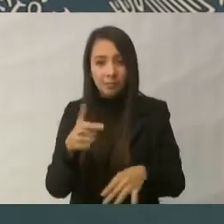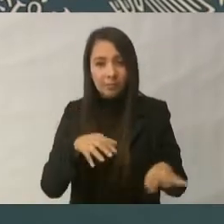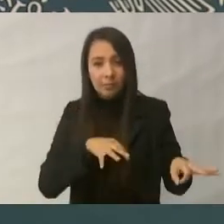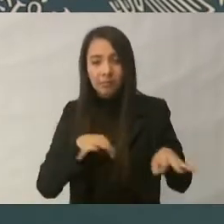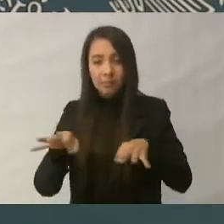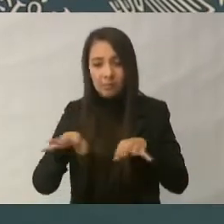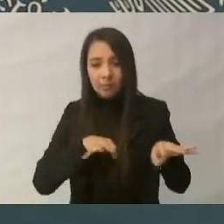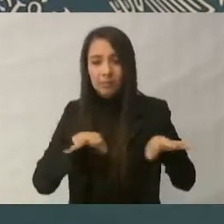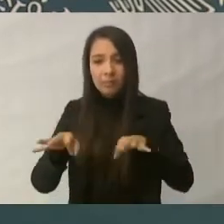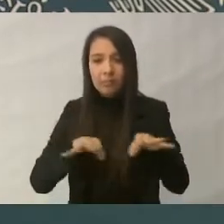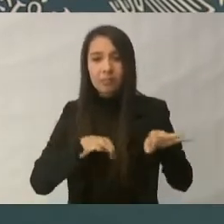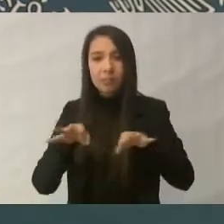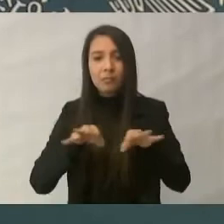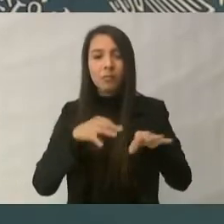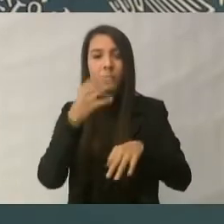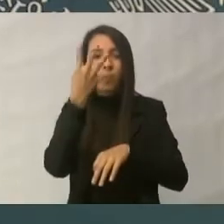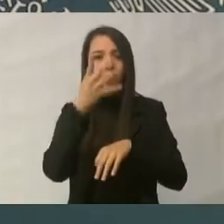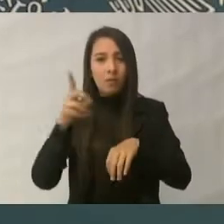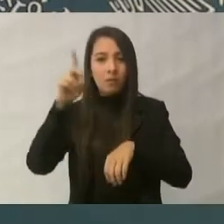cuatro días